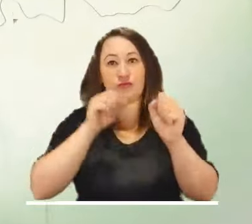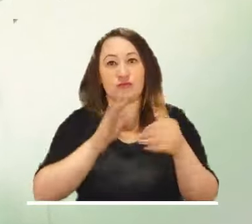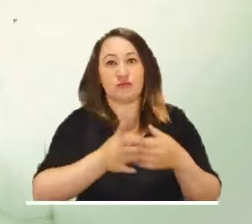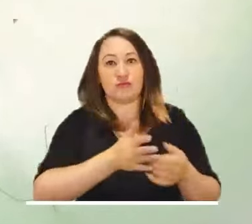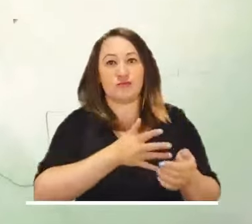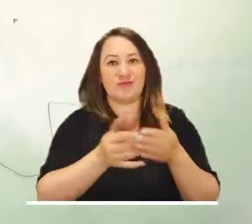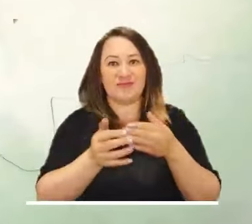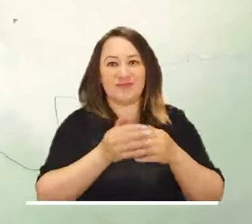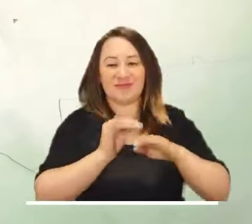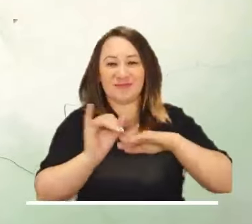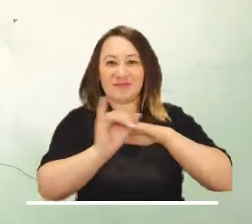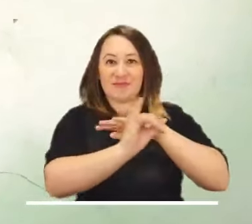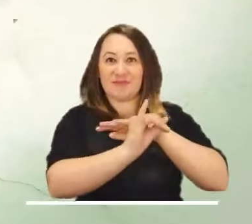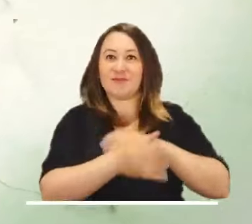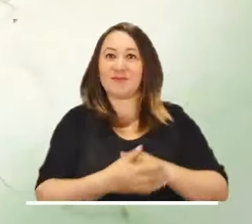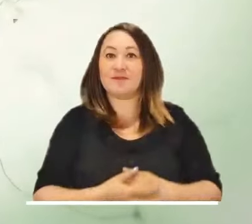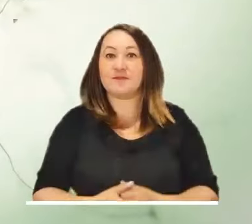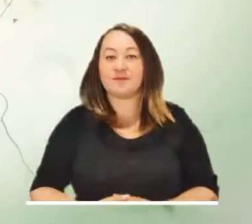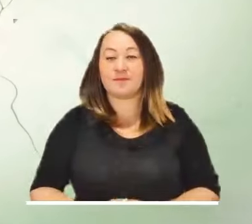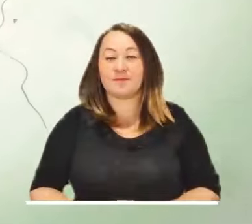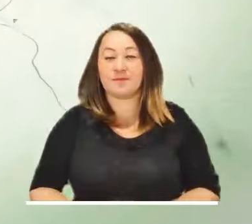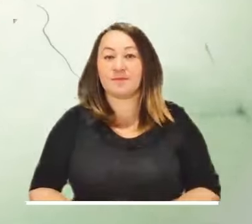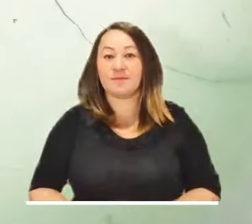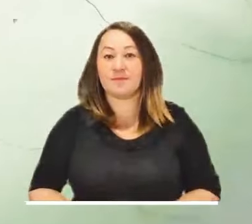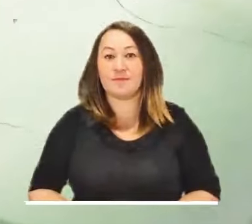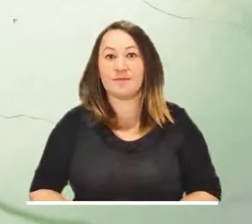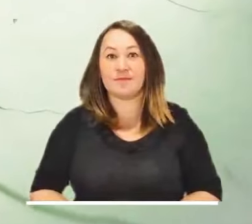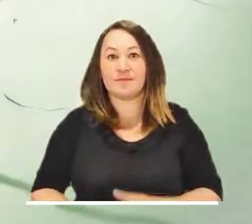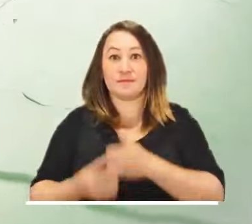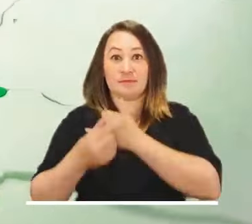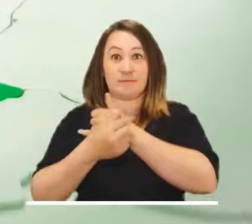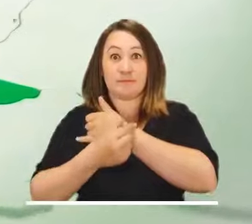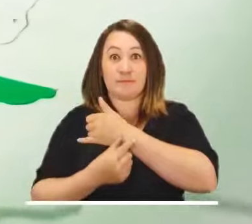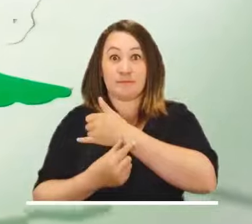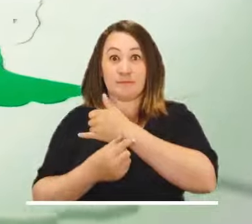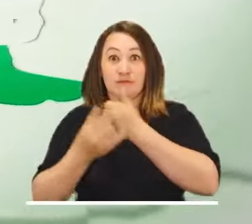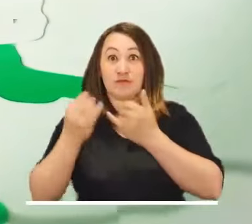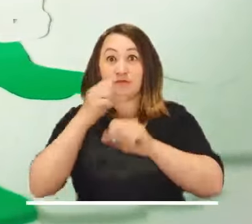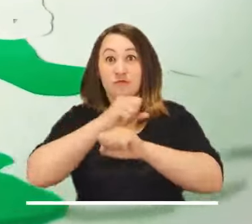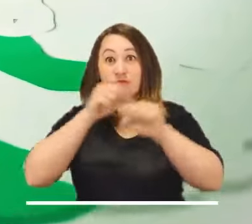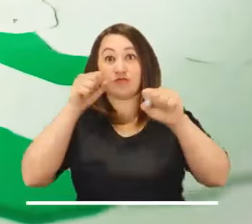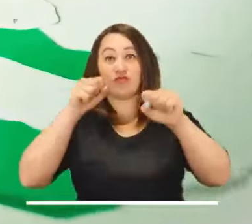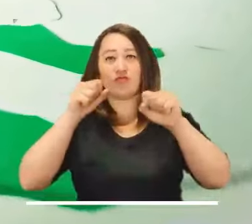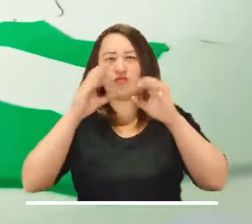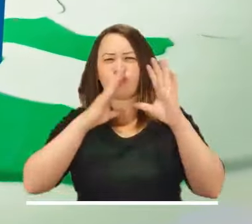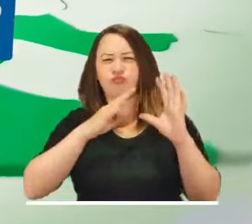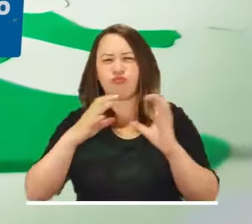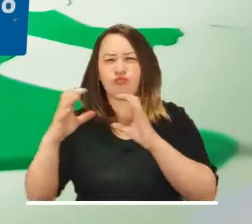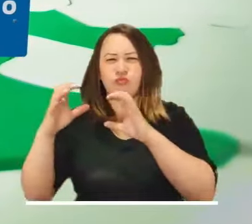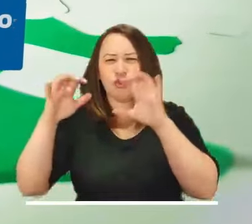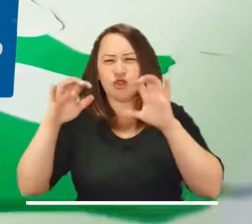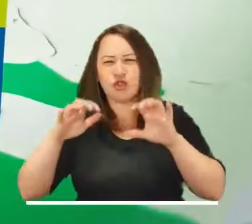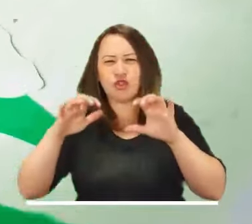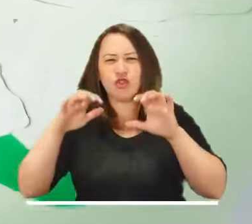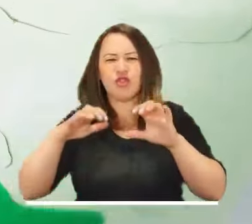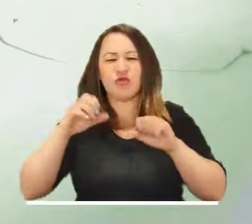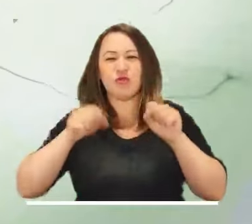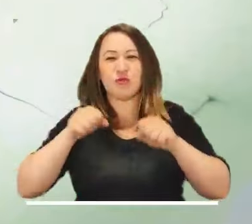archipiélago. El Pacífico se encontrará con una mañana nublada, lluviosa y con posibles tormentas en el centro de